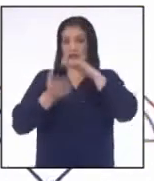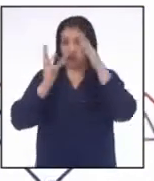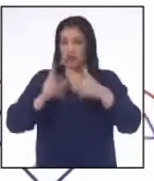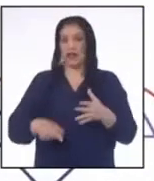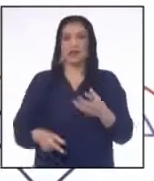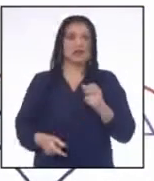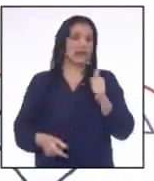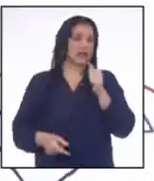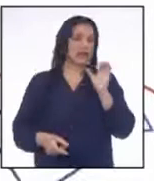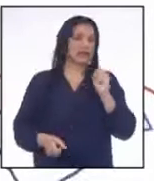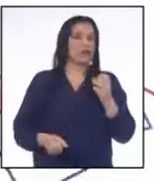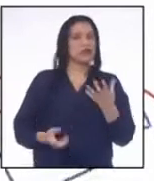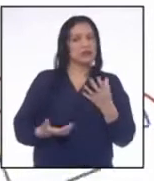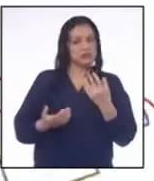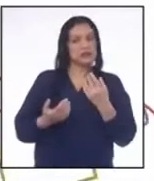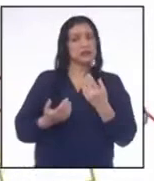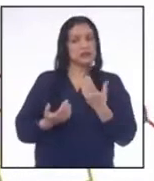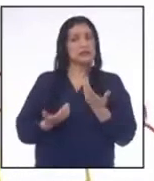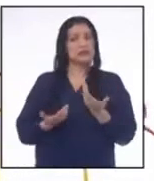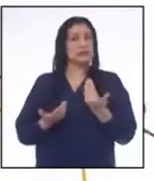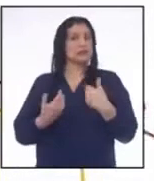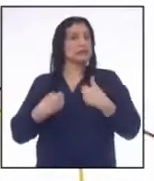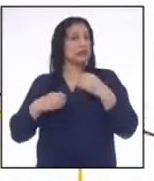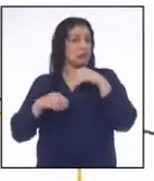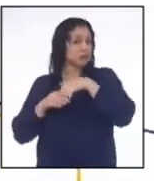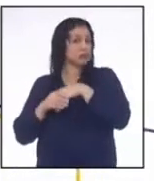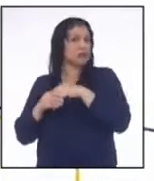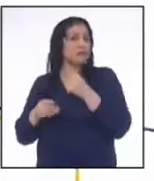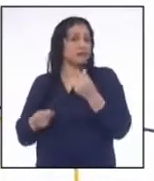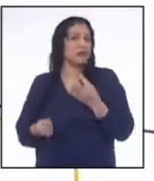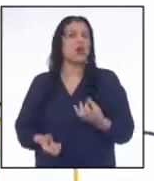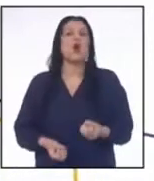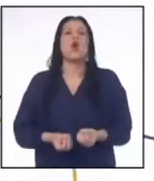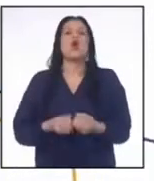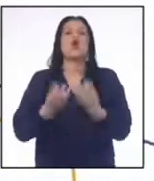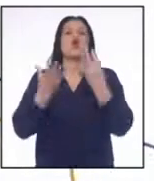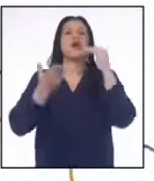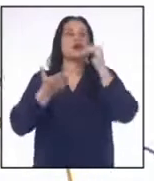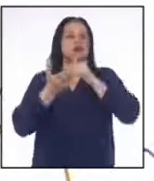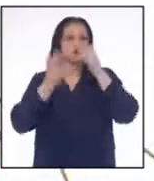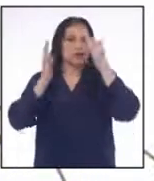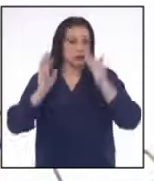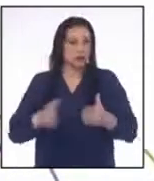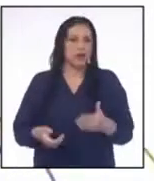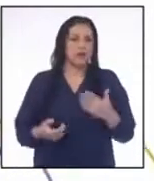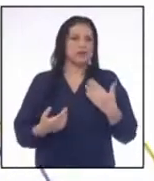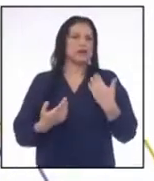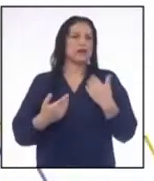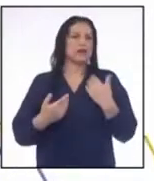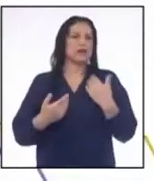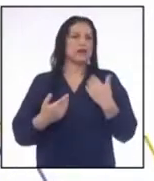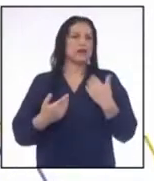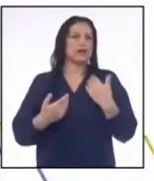Les sobraría dinero ¿Cuántos estudiantes como máximo hay en este grupo? Representa